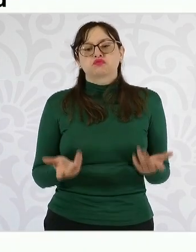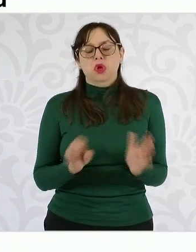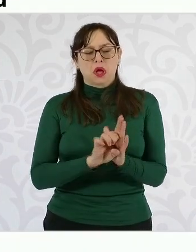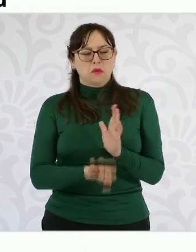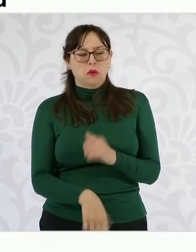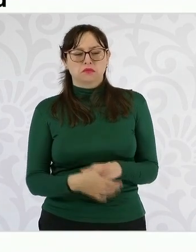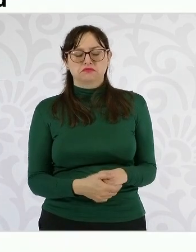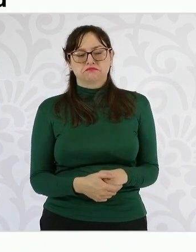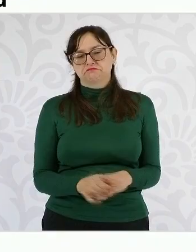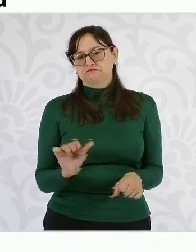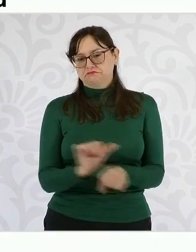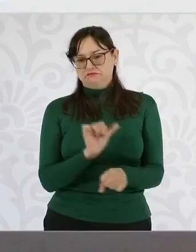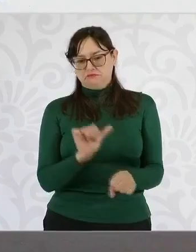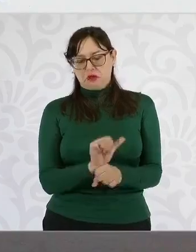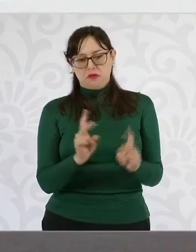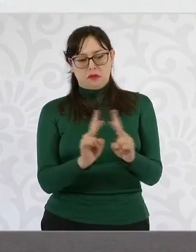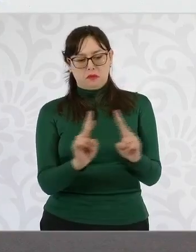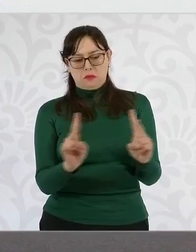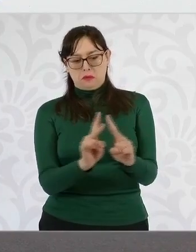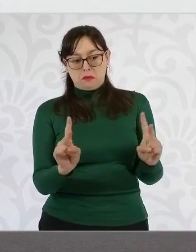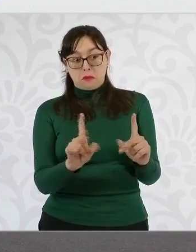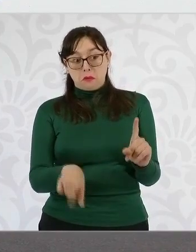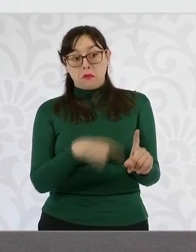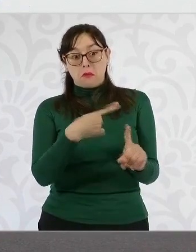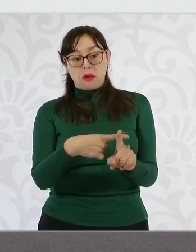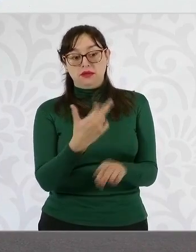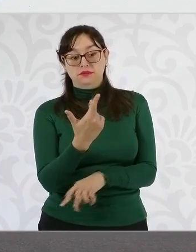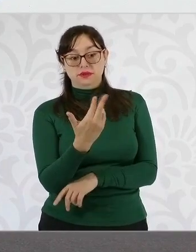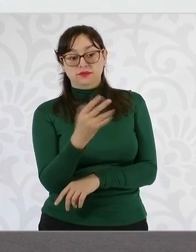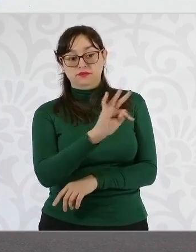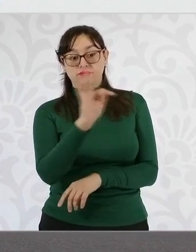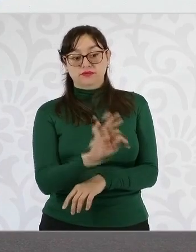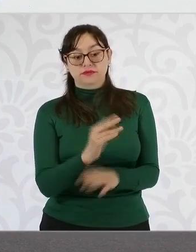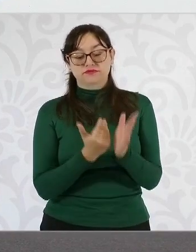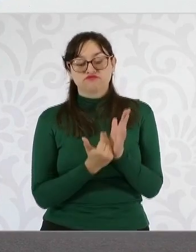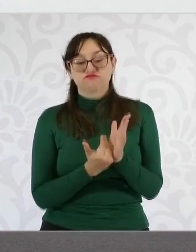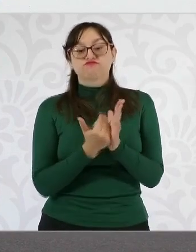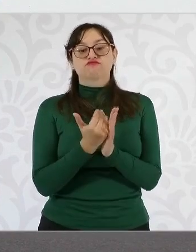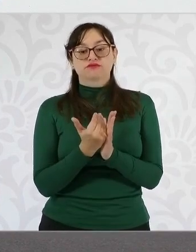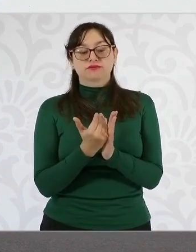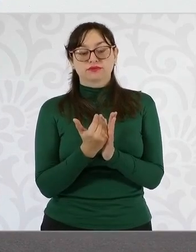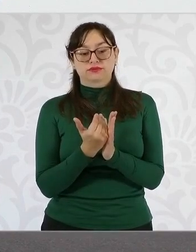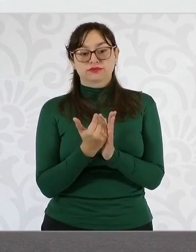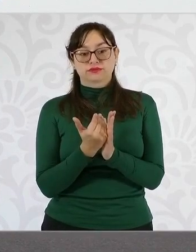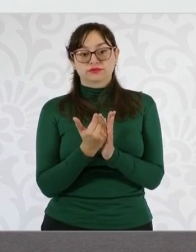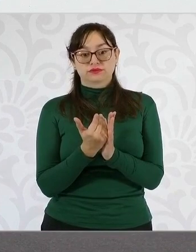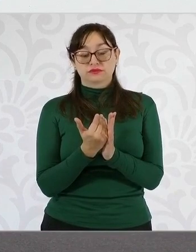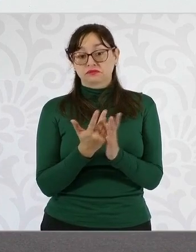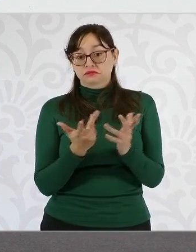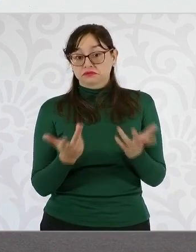impuesto, ya dijimos, de 25 por ciento, como el anunciado por el presidente Trump, en los